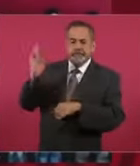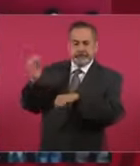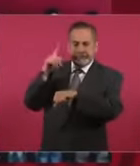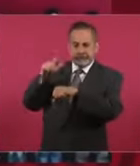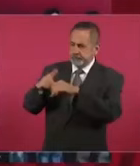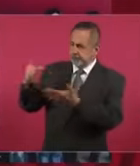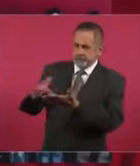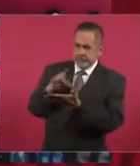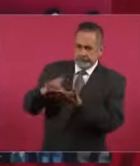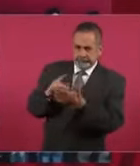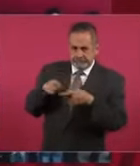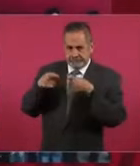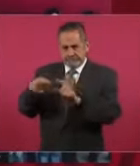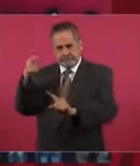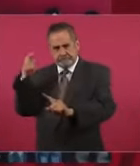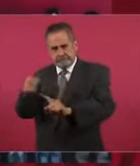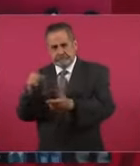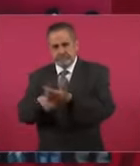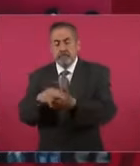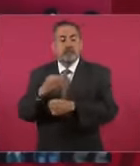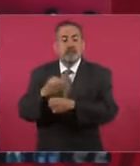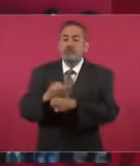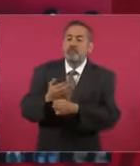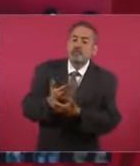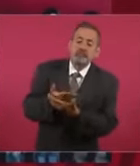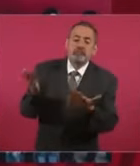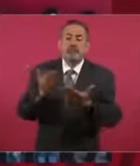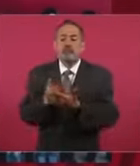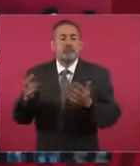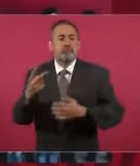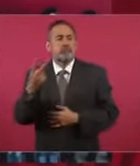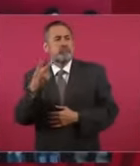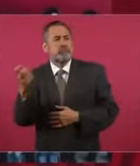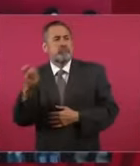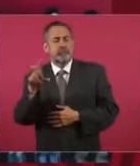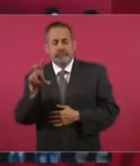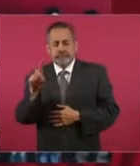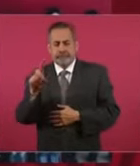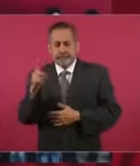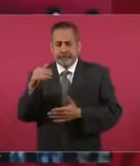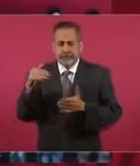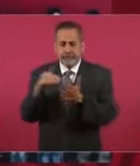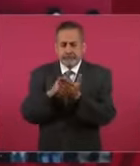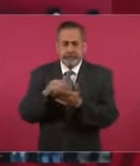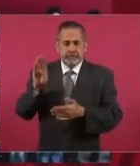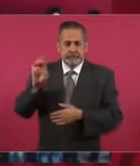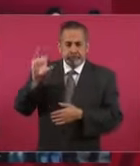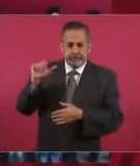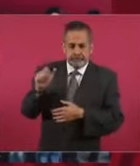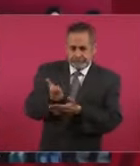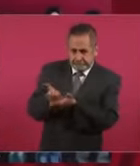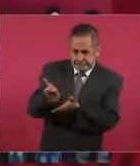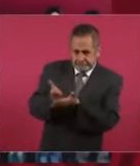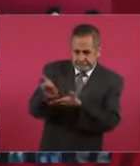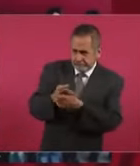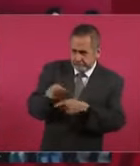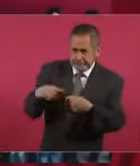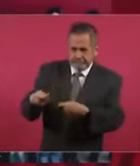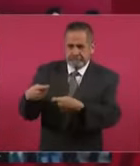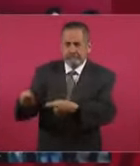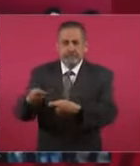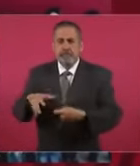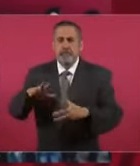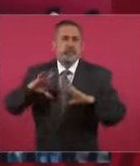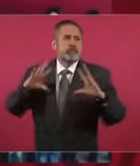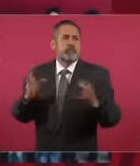y el estado se están distribuyendo más de 231 mil becas a estos alumnos con